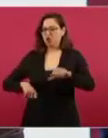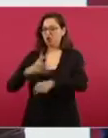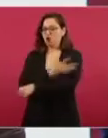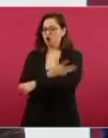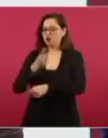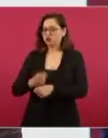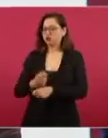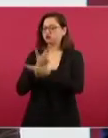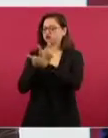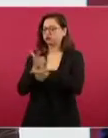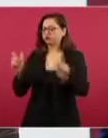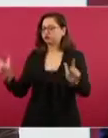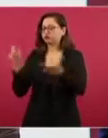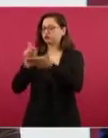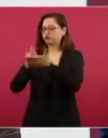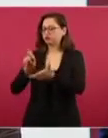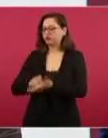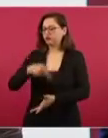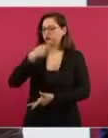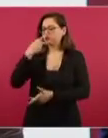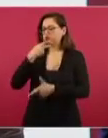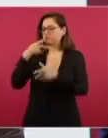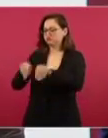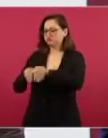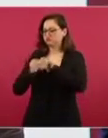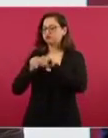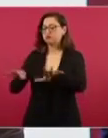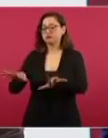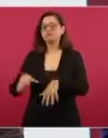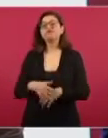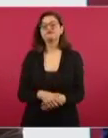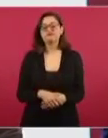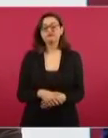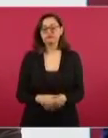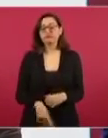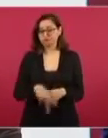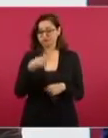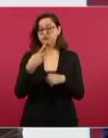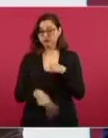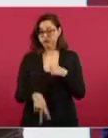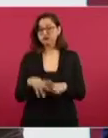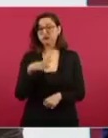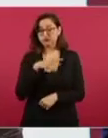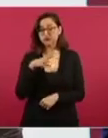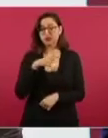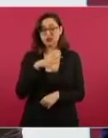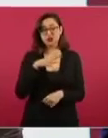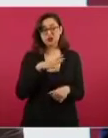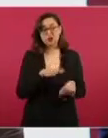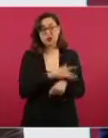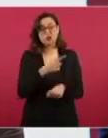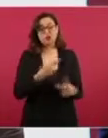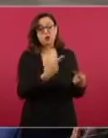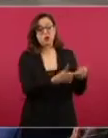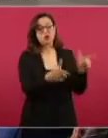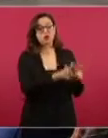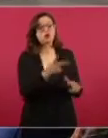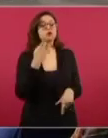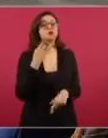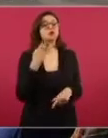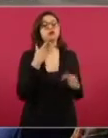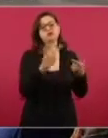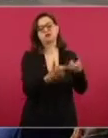habladas o escritas representen un peligro para ciertos grupos políticos y delincuenciales por la